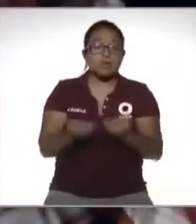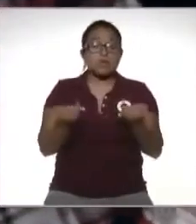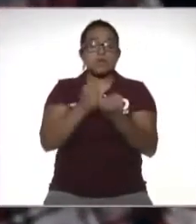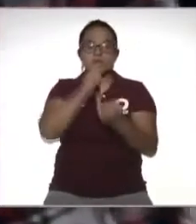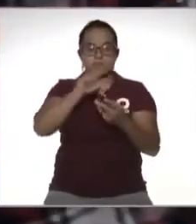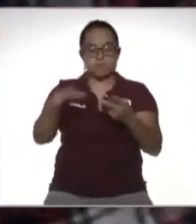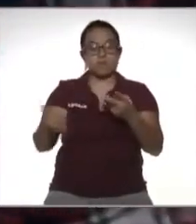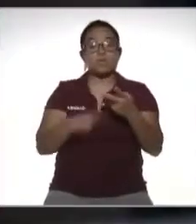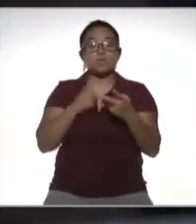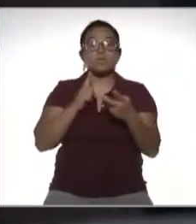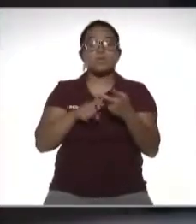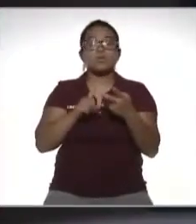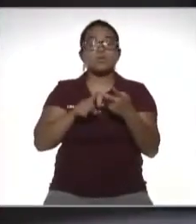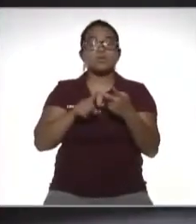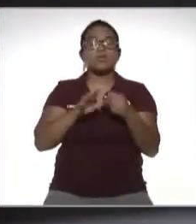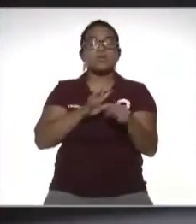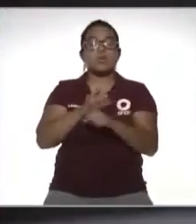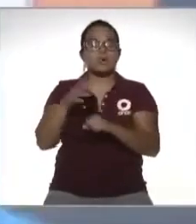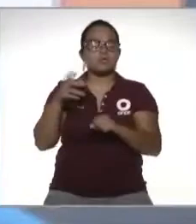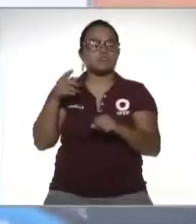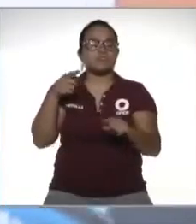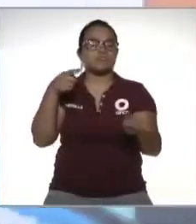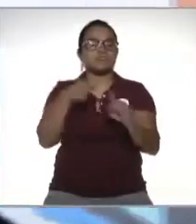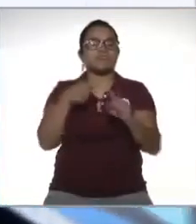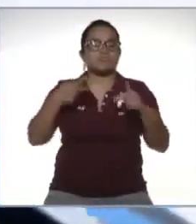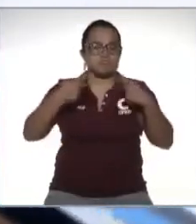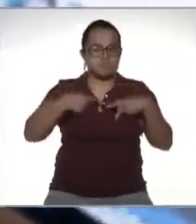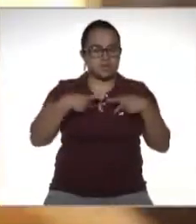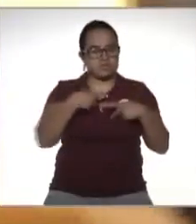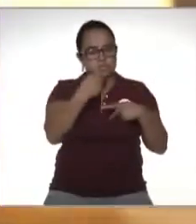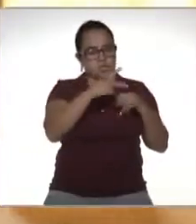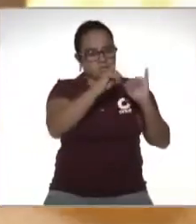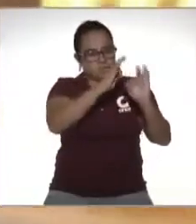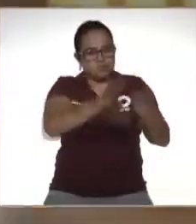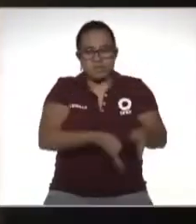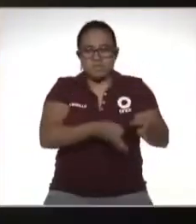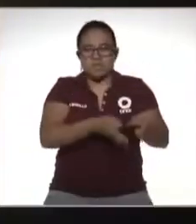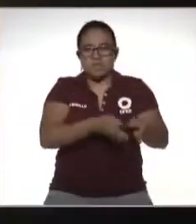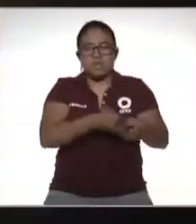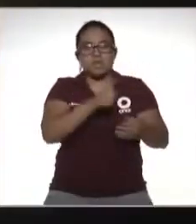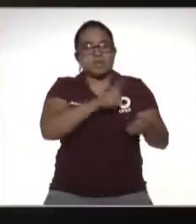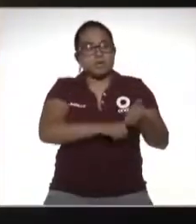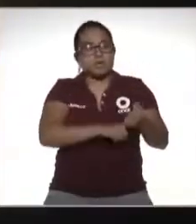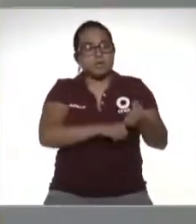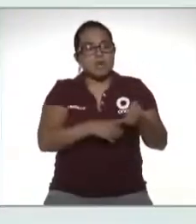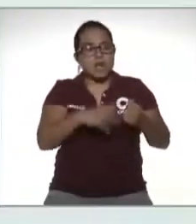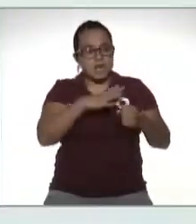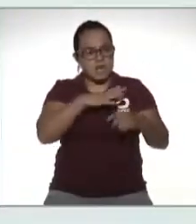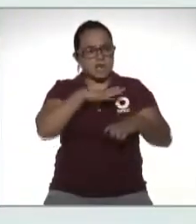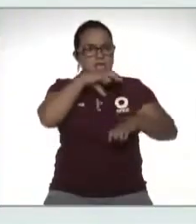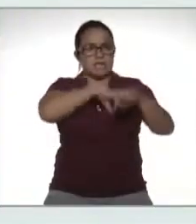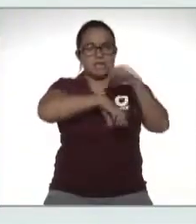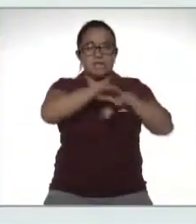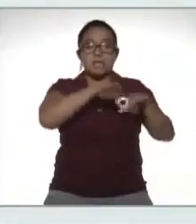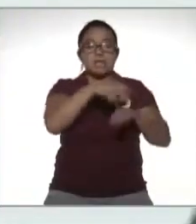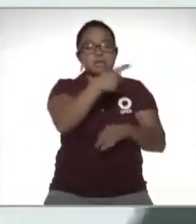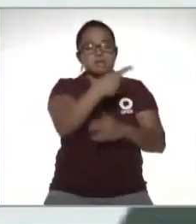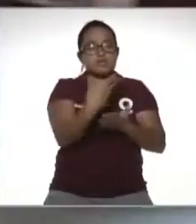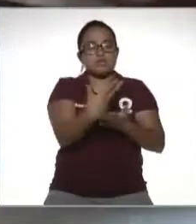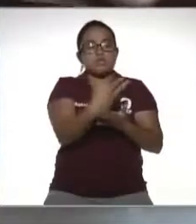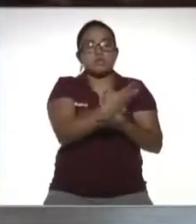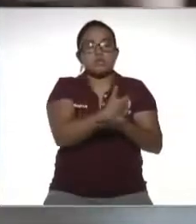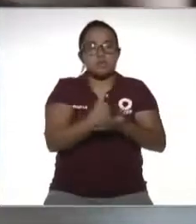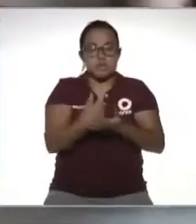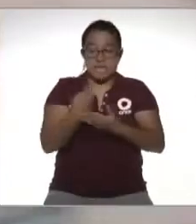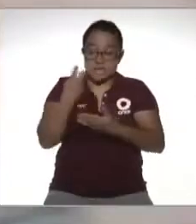número dos está dirigido también a aquellas personas físicas con actividad empresarial que obtengan ingresos a